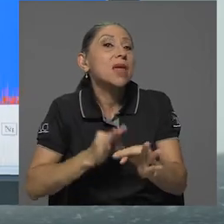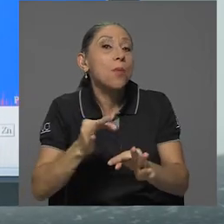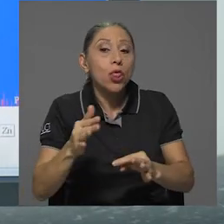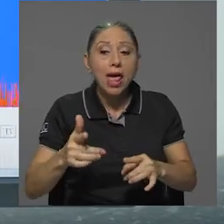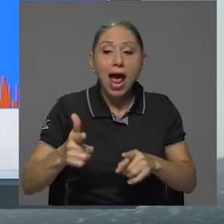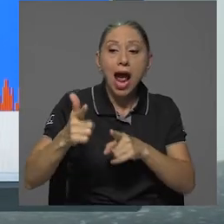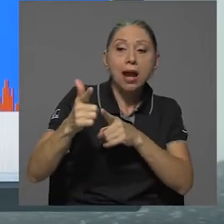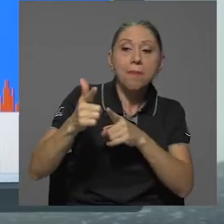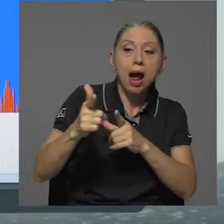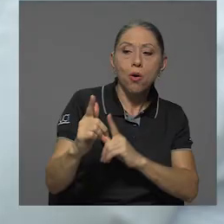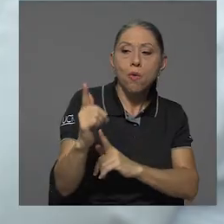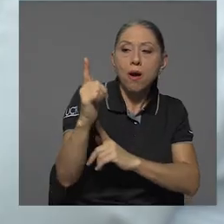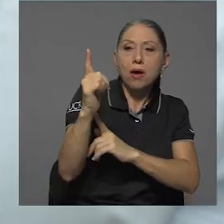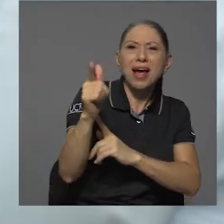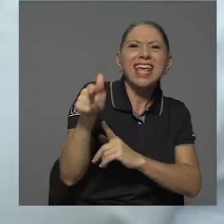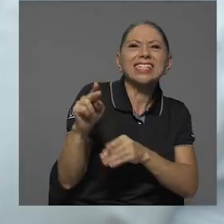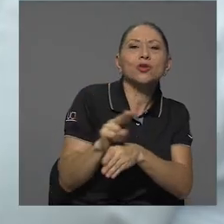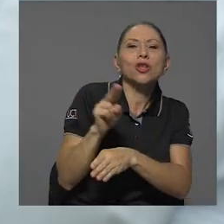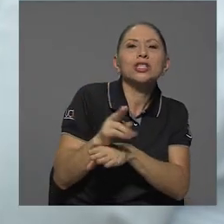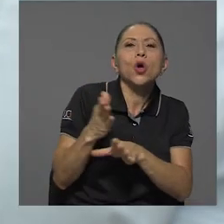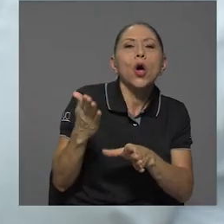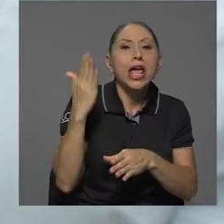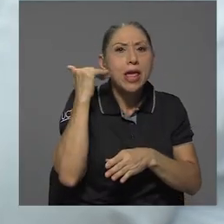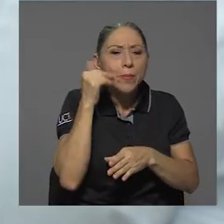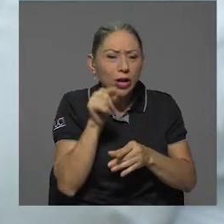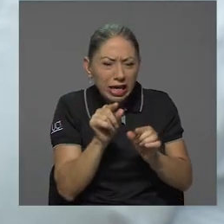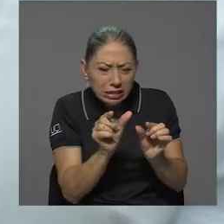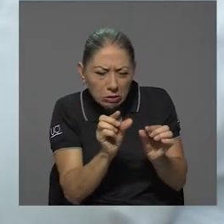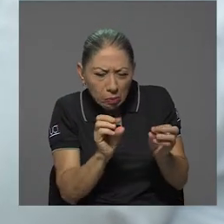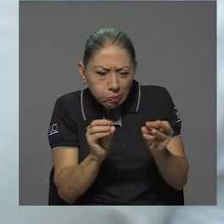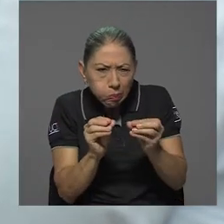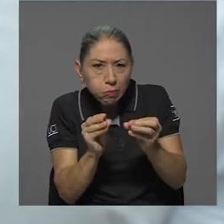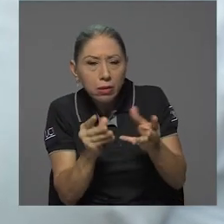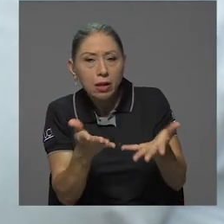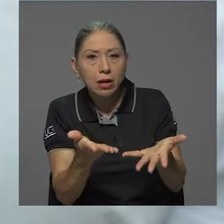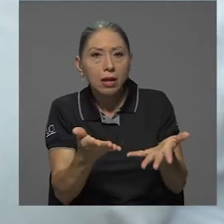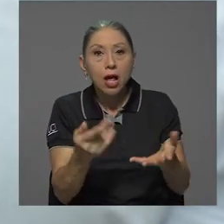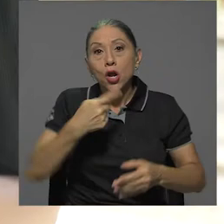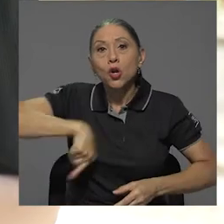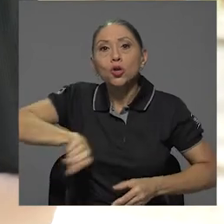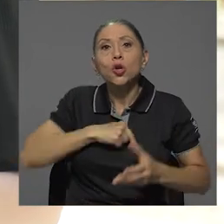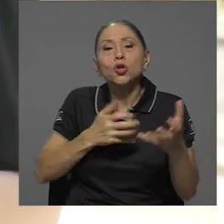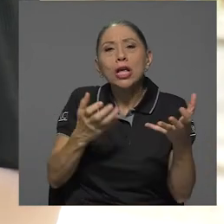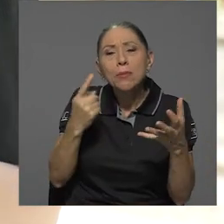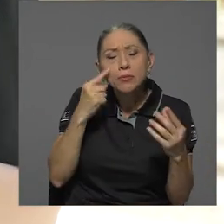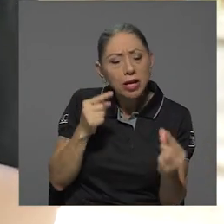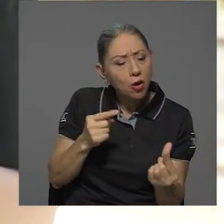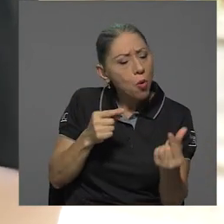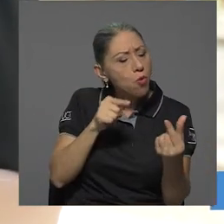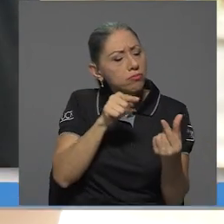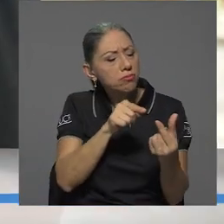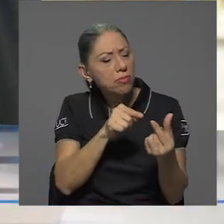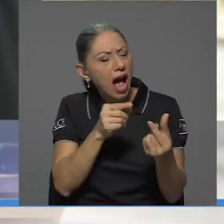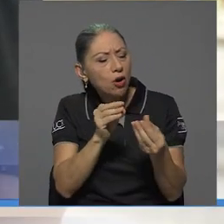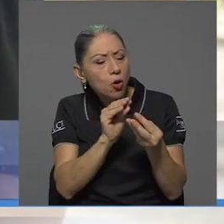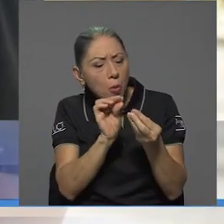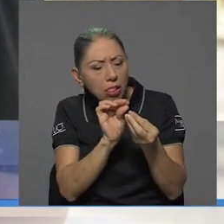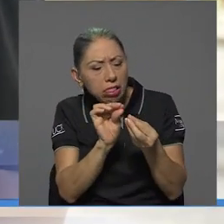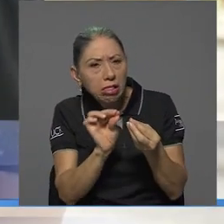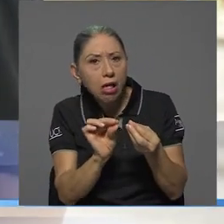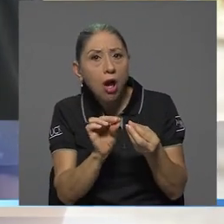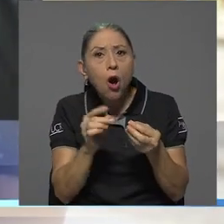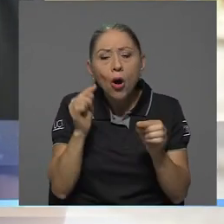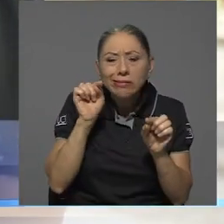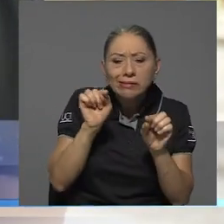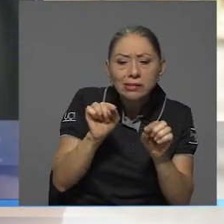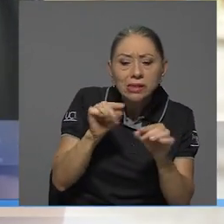usó para disparar estas cargas y qué provocó sus desfiguraciones. Bueno, nosotros buscamos puntos de desgastes o zonas de interés